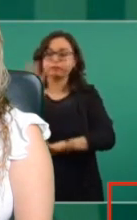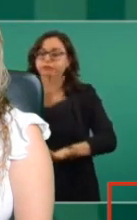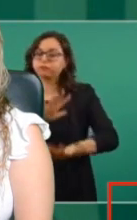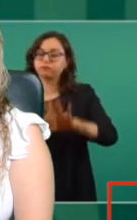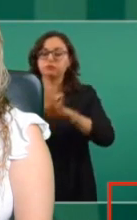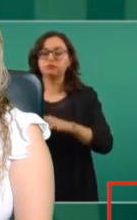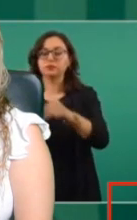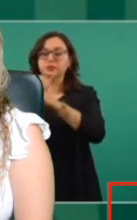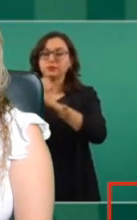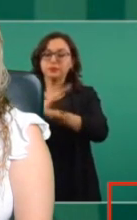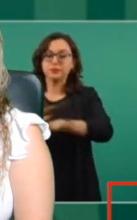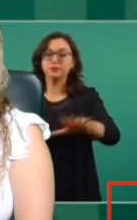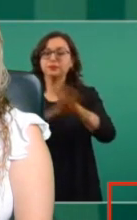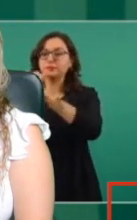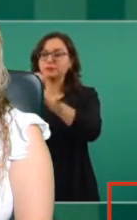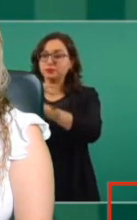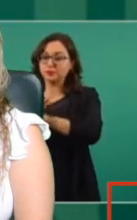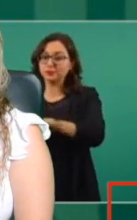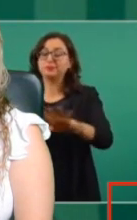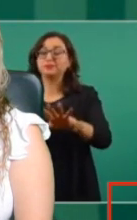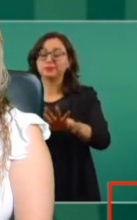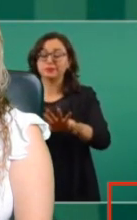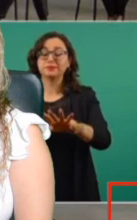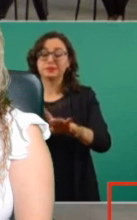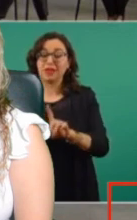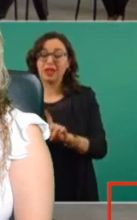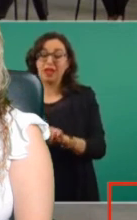perverso,